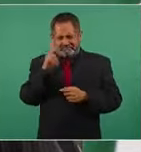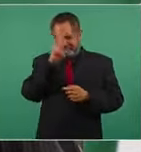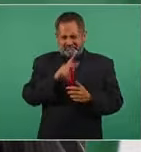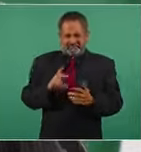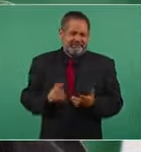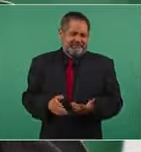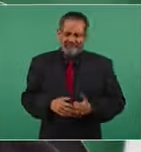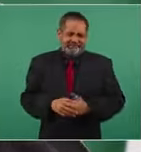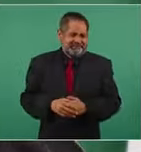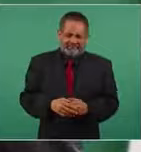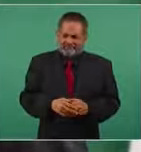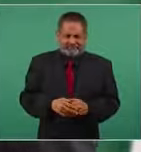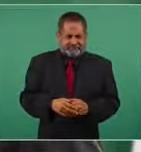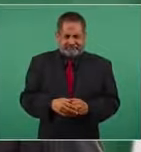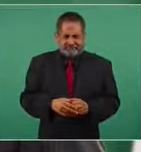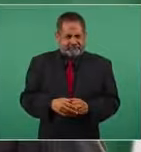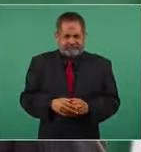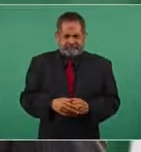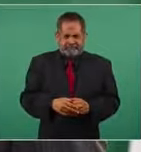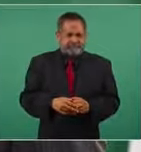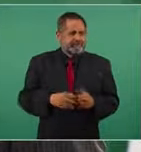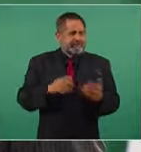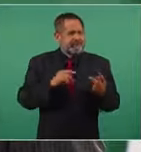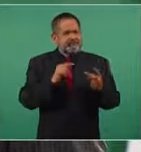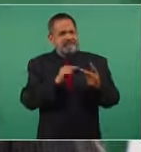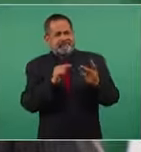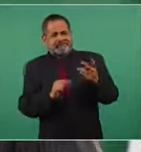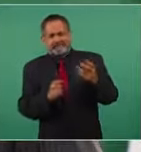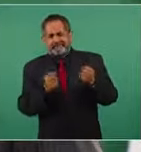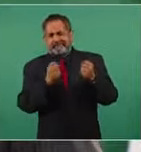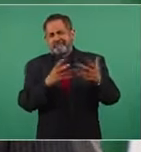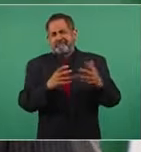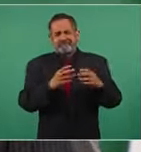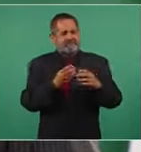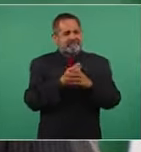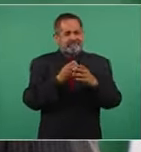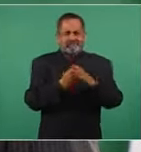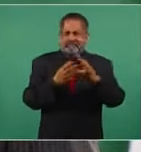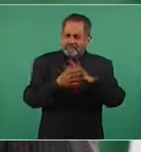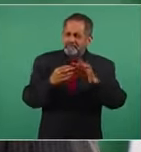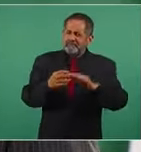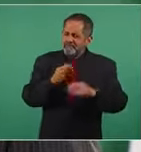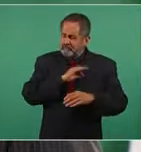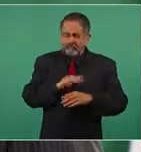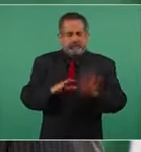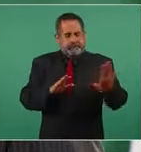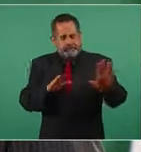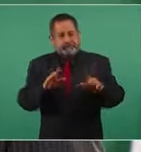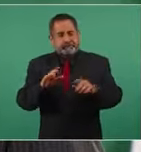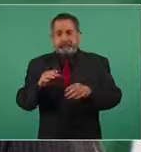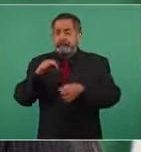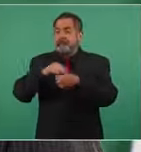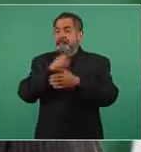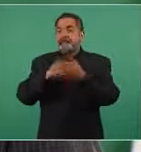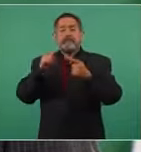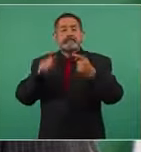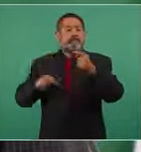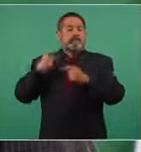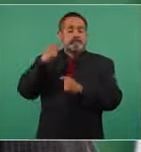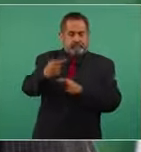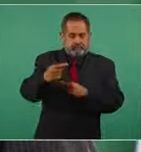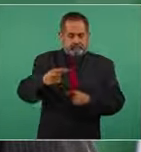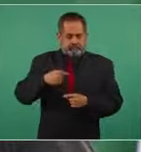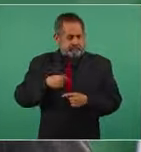Hay muchas formas. Un día, nada más que pasen las elecciones, voy a dar